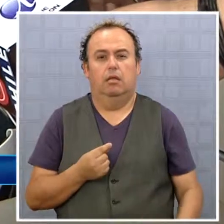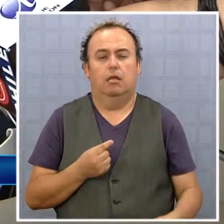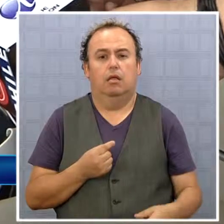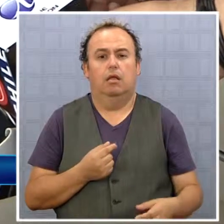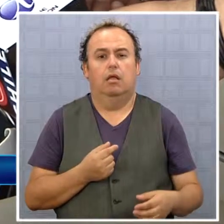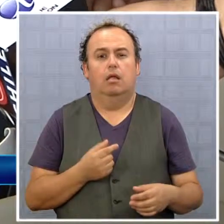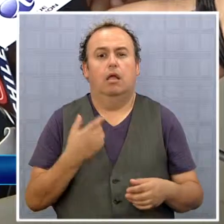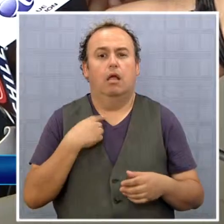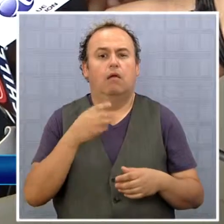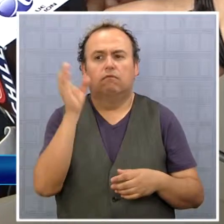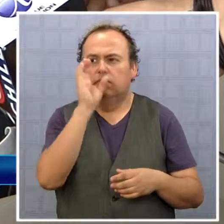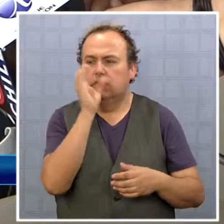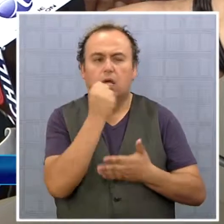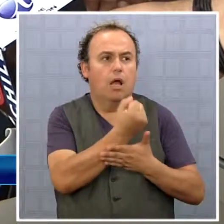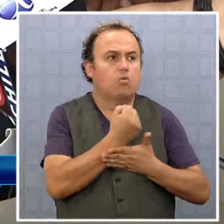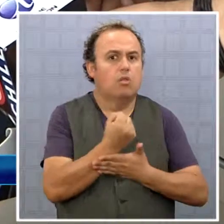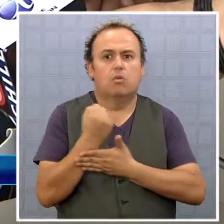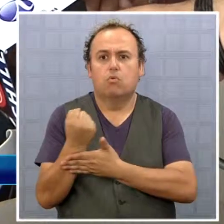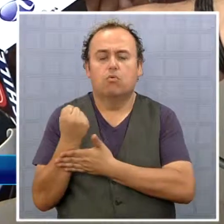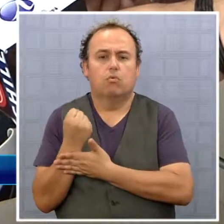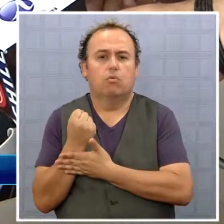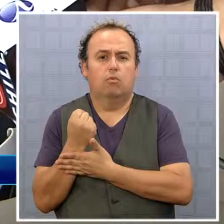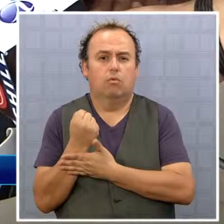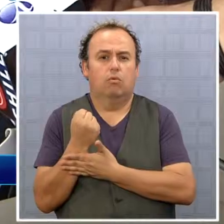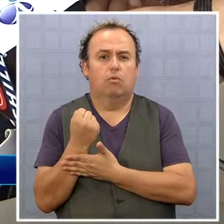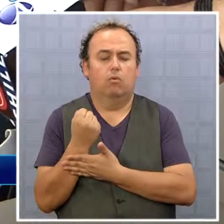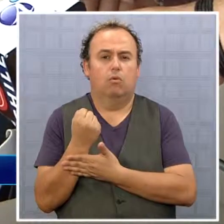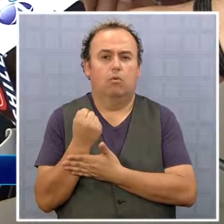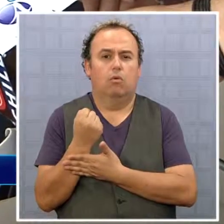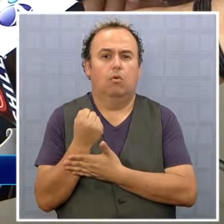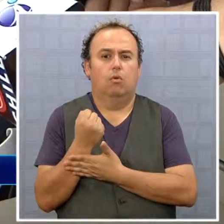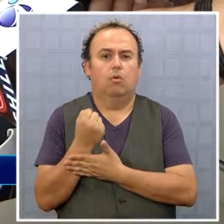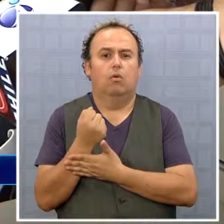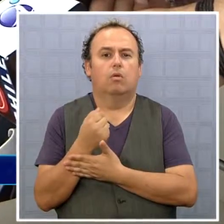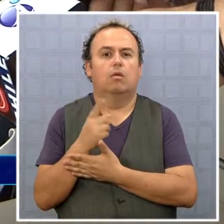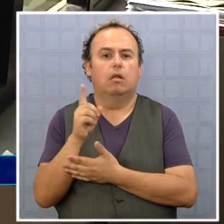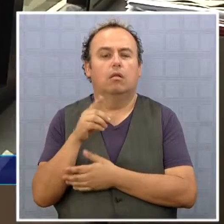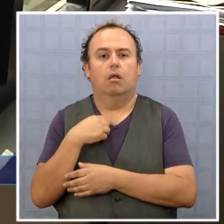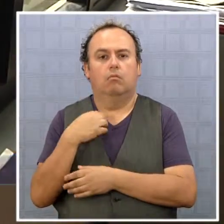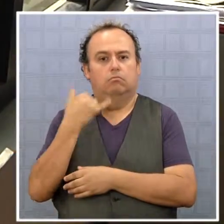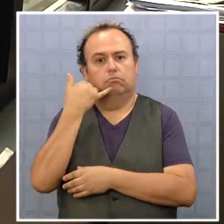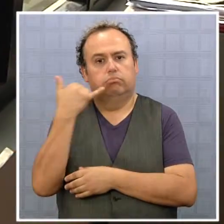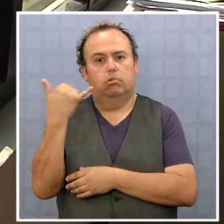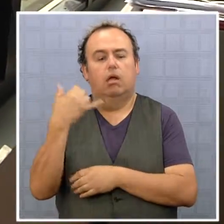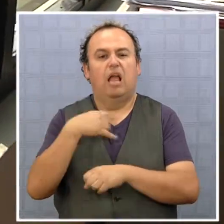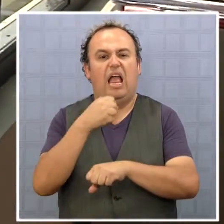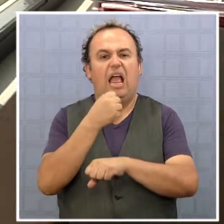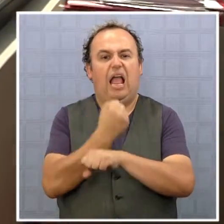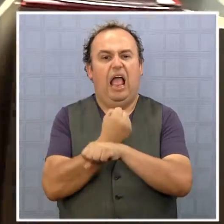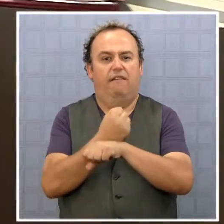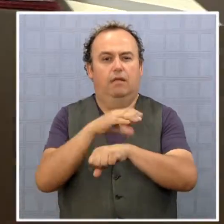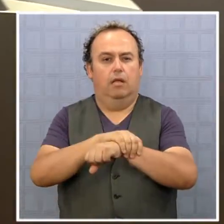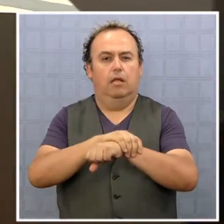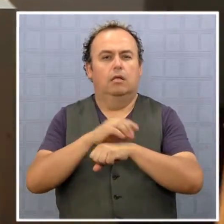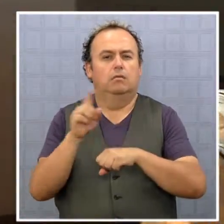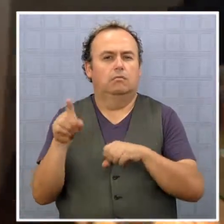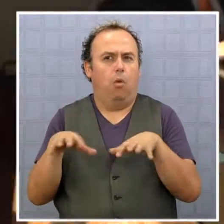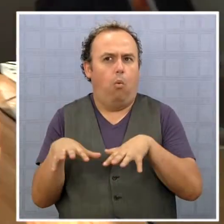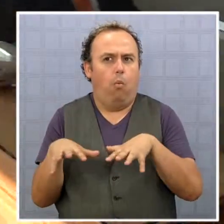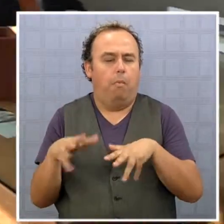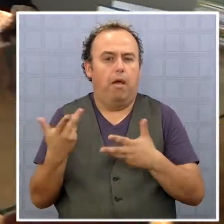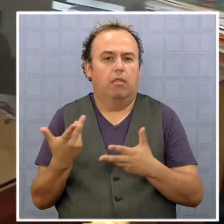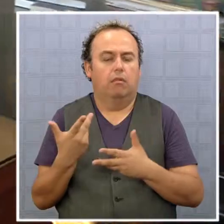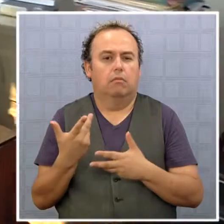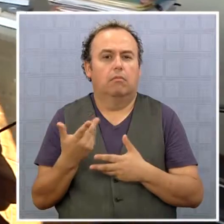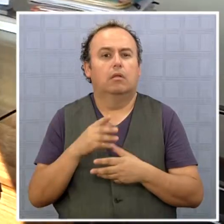comencé una búsqueda de ayuda, sobre todo del plan cuadrante de carabineros. El carabinero al parecer